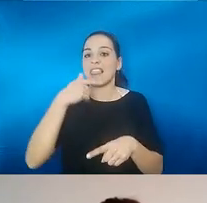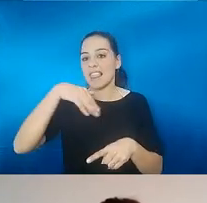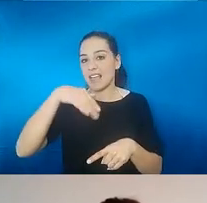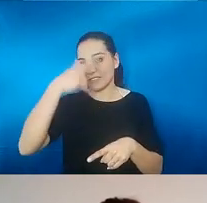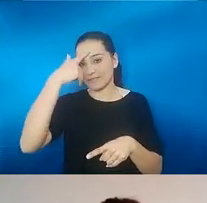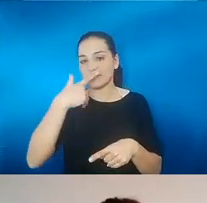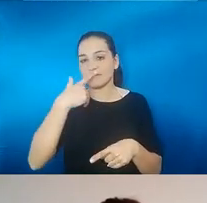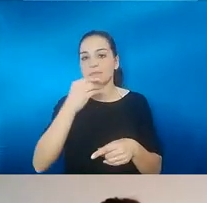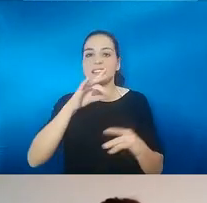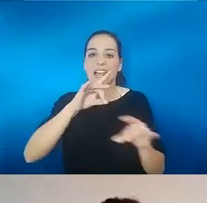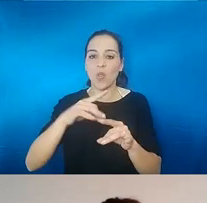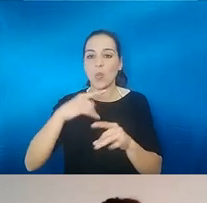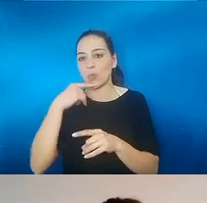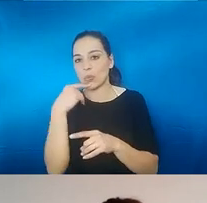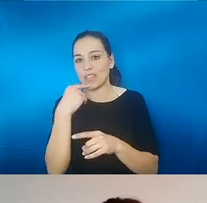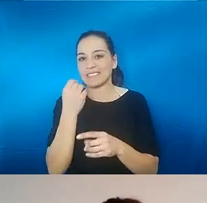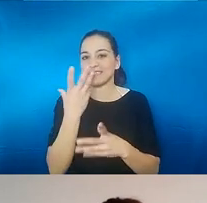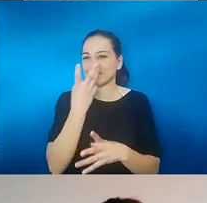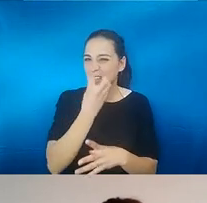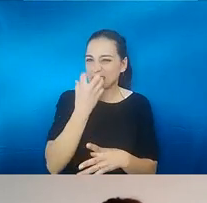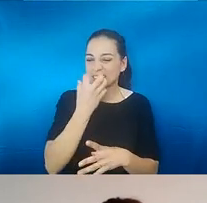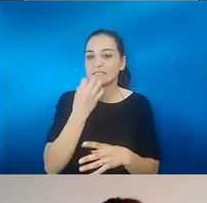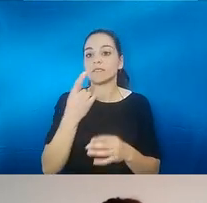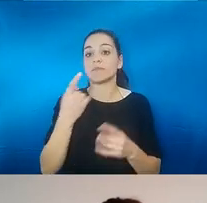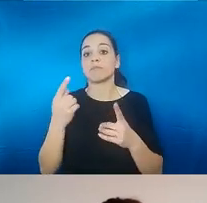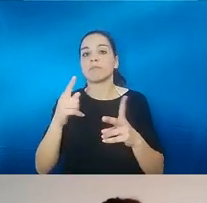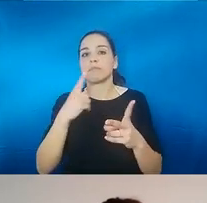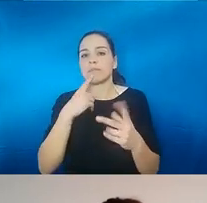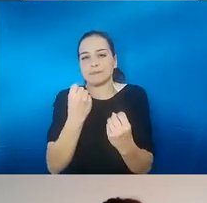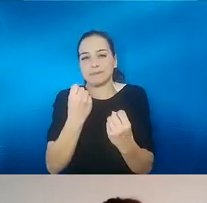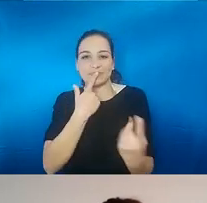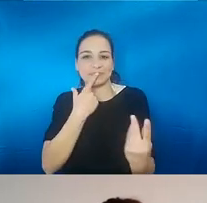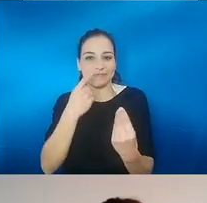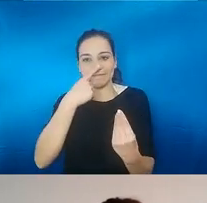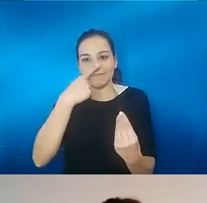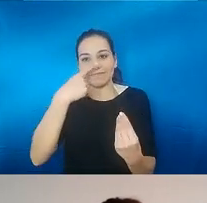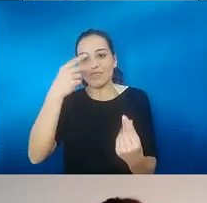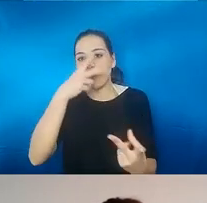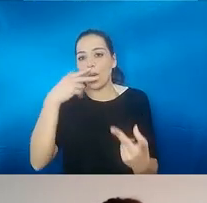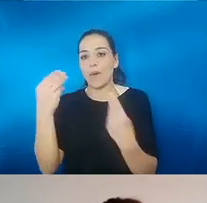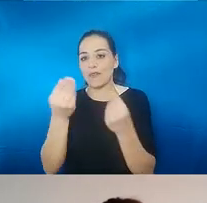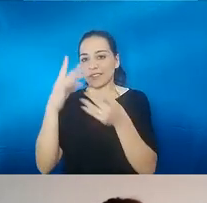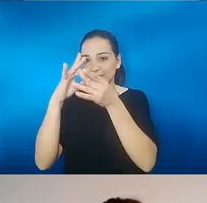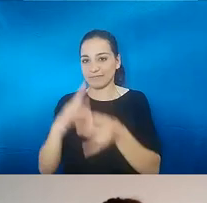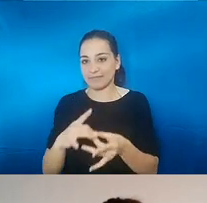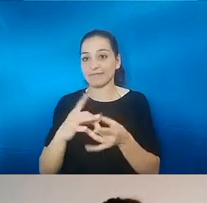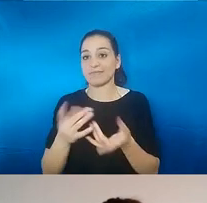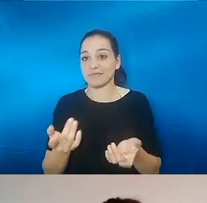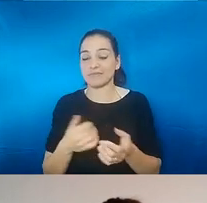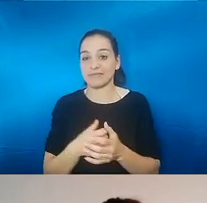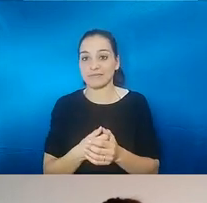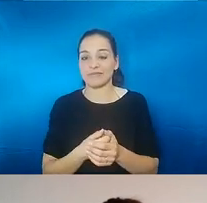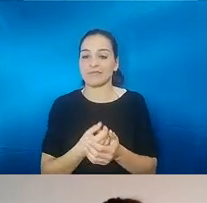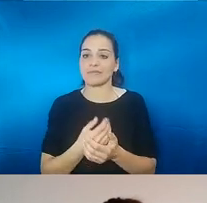pero los aromas, los matices, la mayoría vienen por el olfato. Aunque también afecta a lo visual, etc.